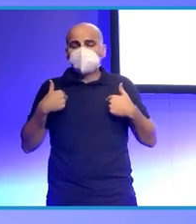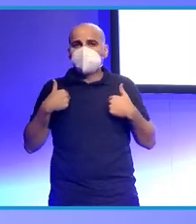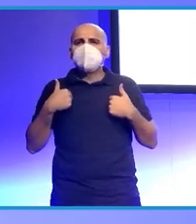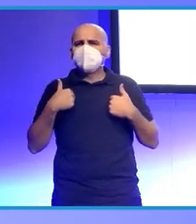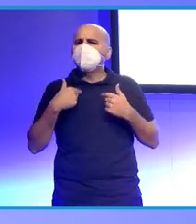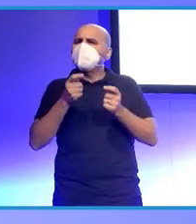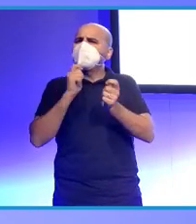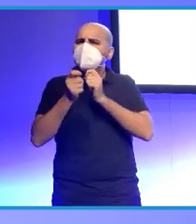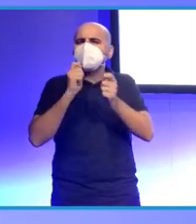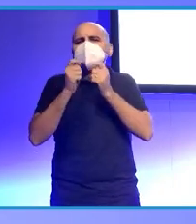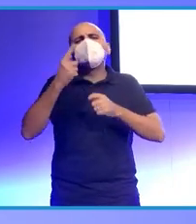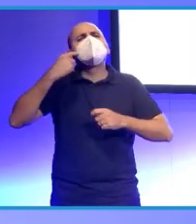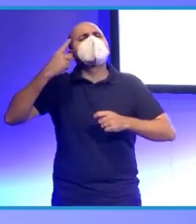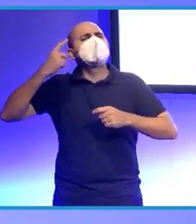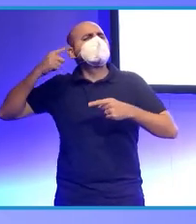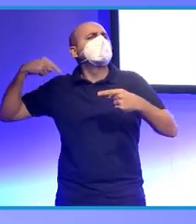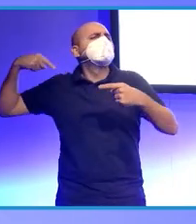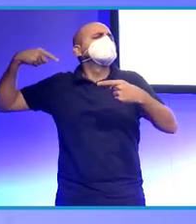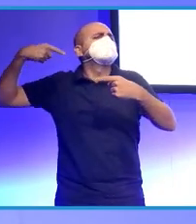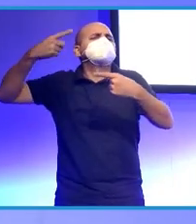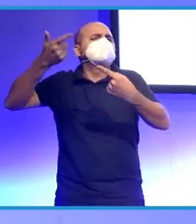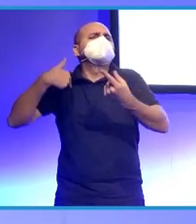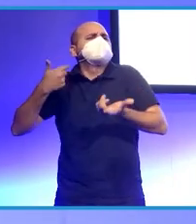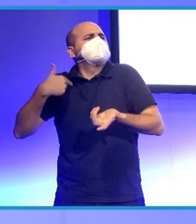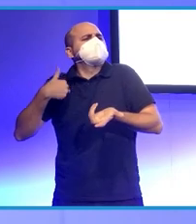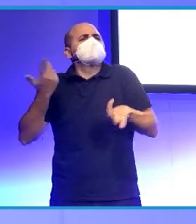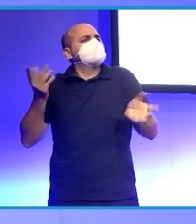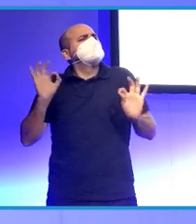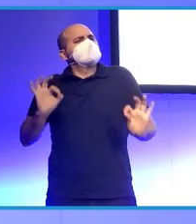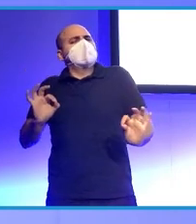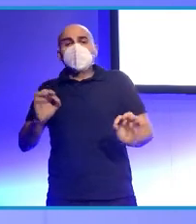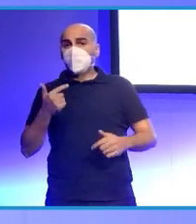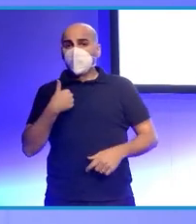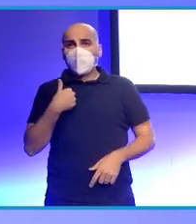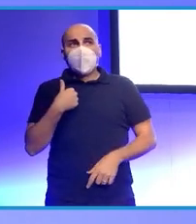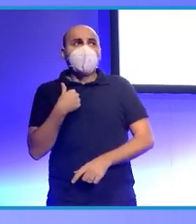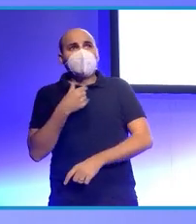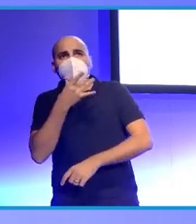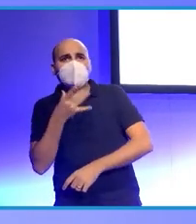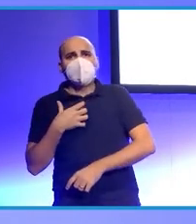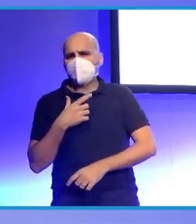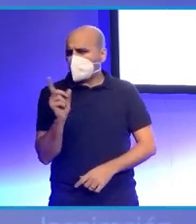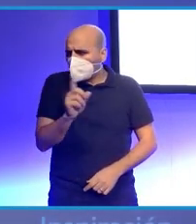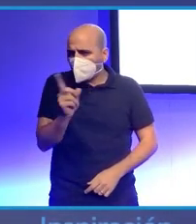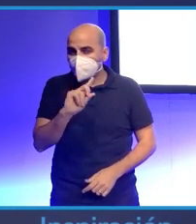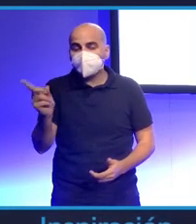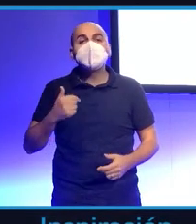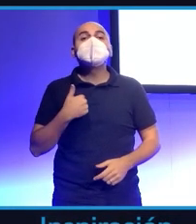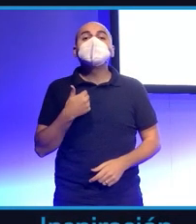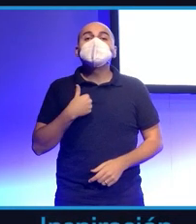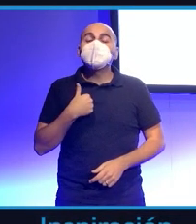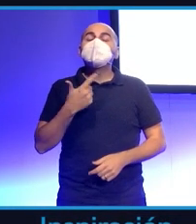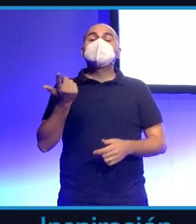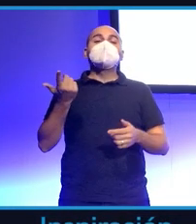periodismo tradicional y nuevos formatos de plataformas de contenido, sobre todo